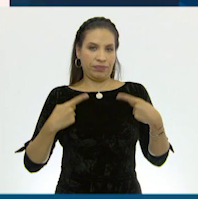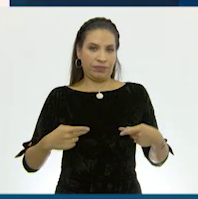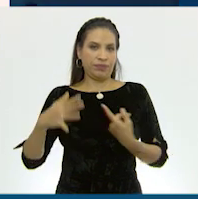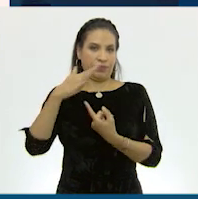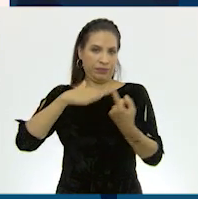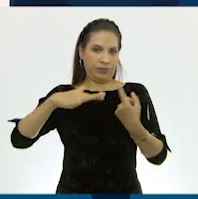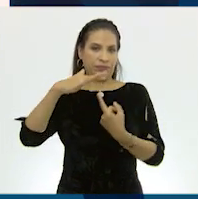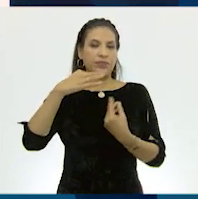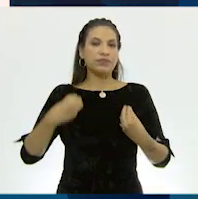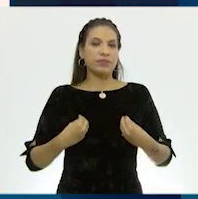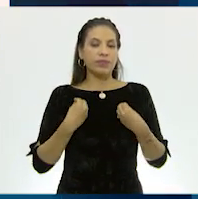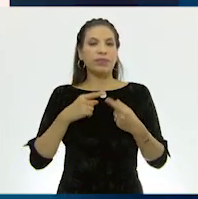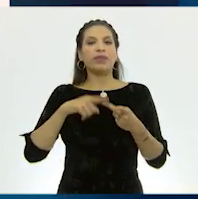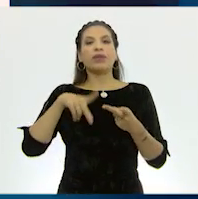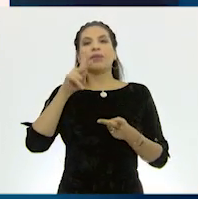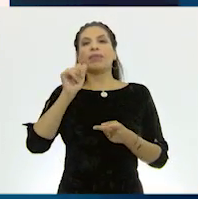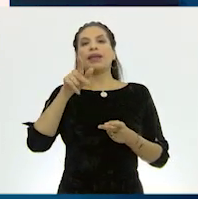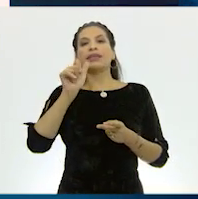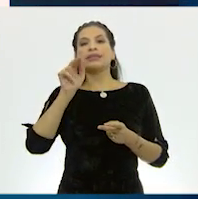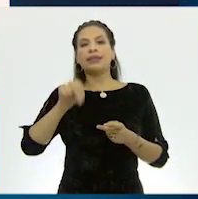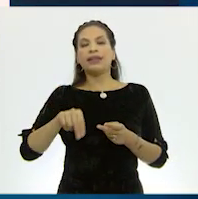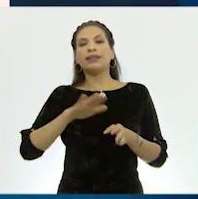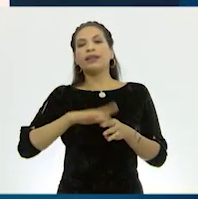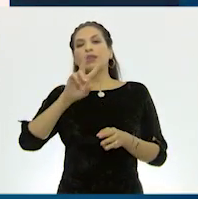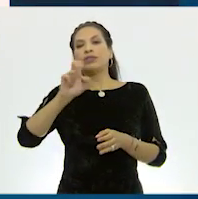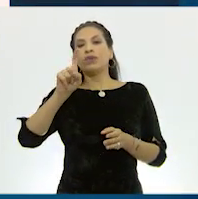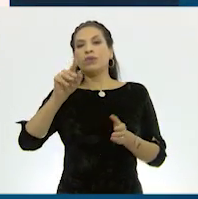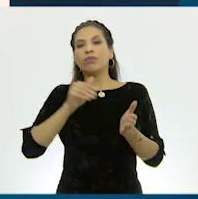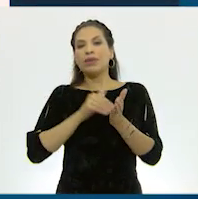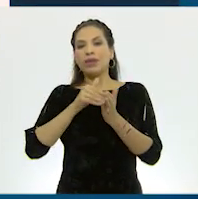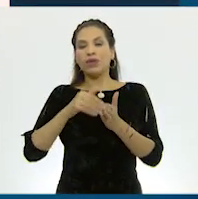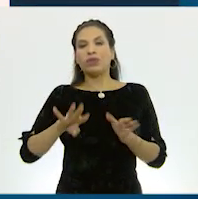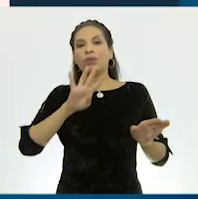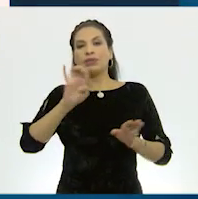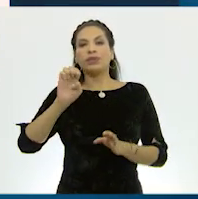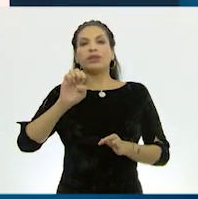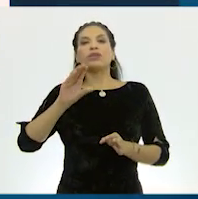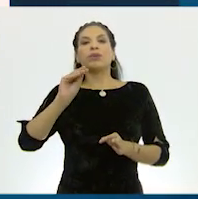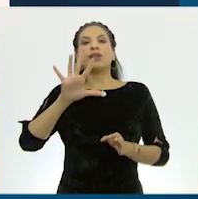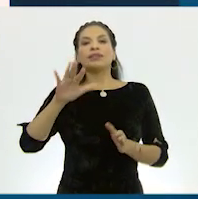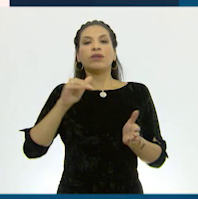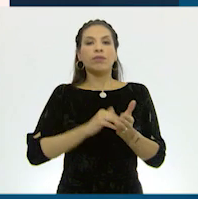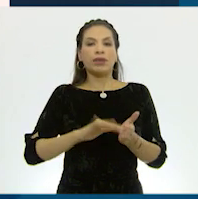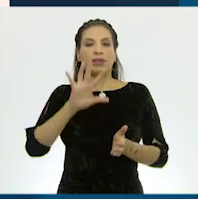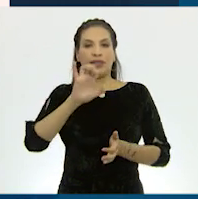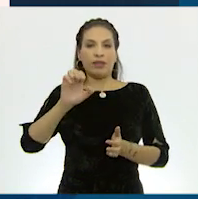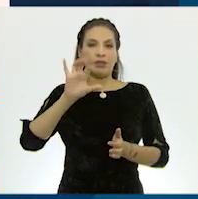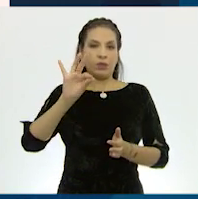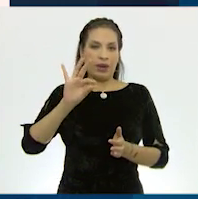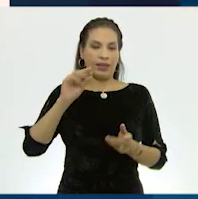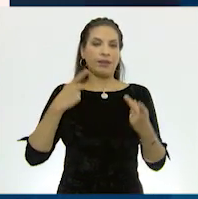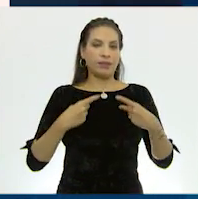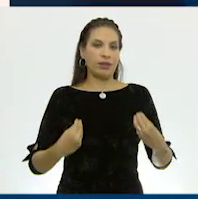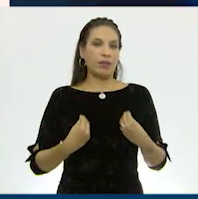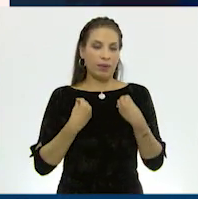de habitantes. Pakistán con 201 millones 995 mil 540